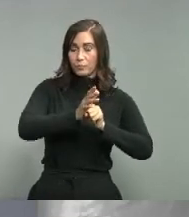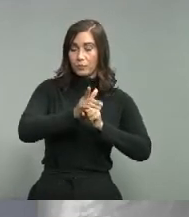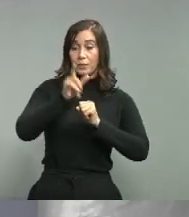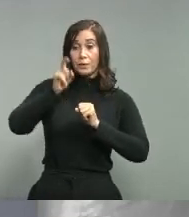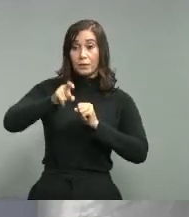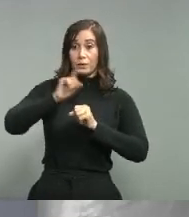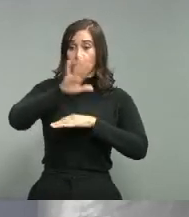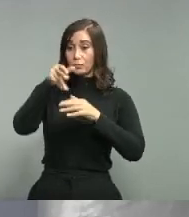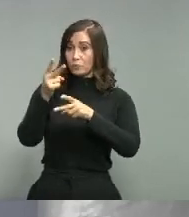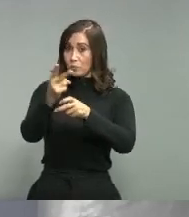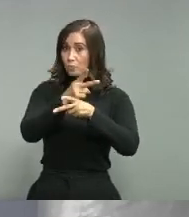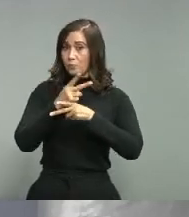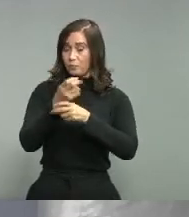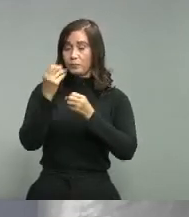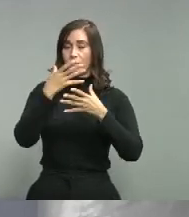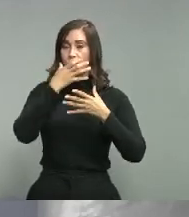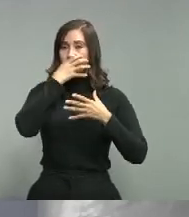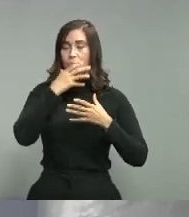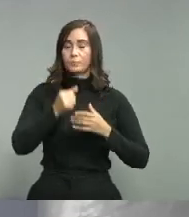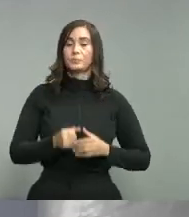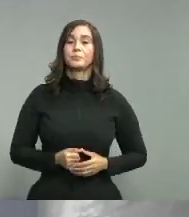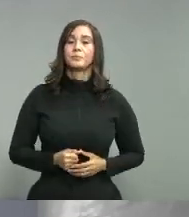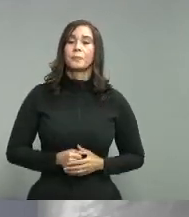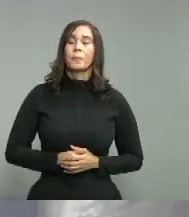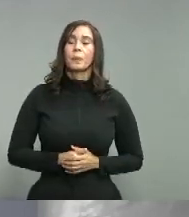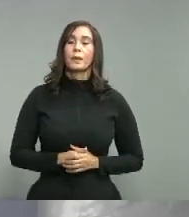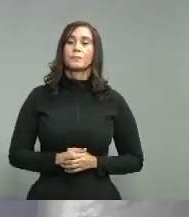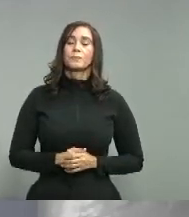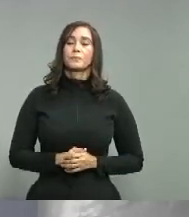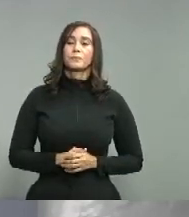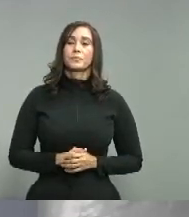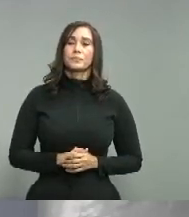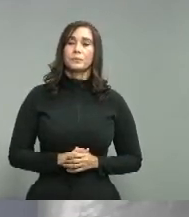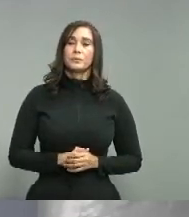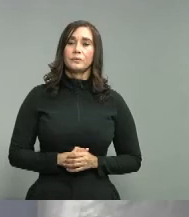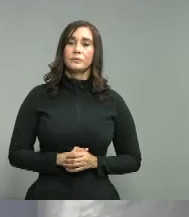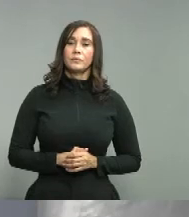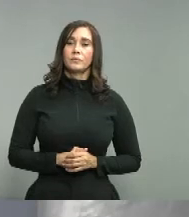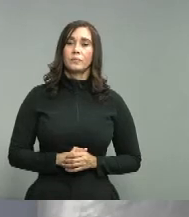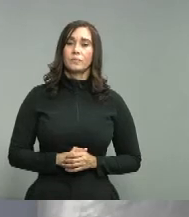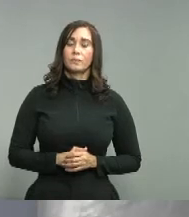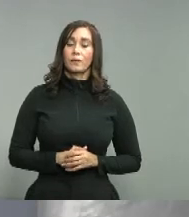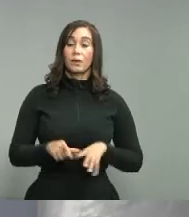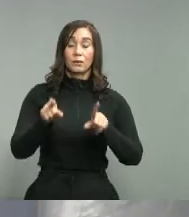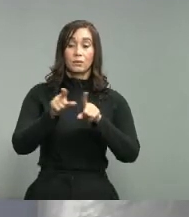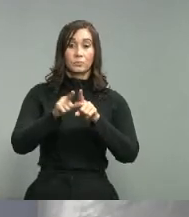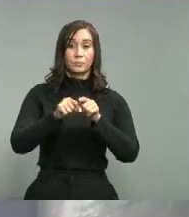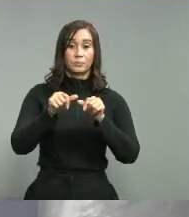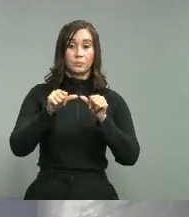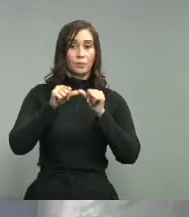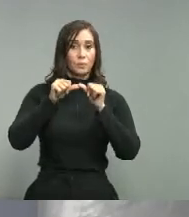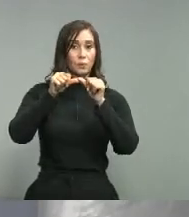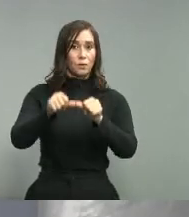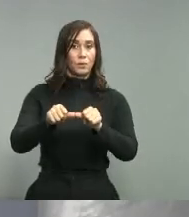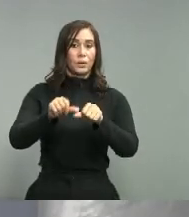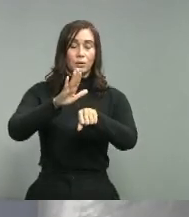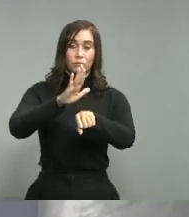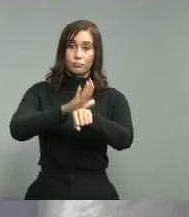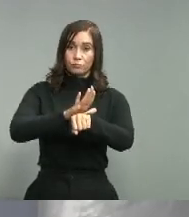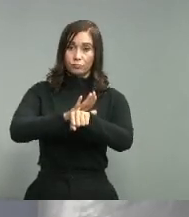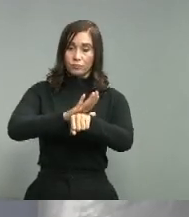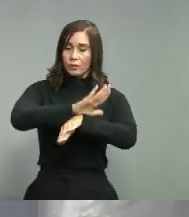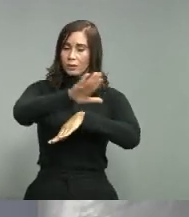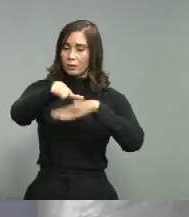COVID-19 igualmente mantenemos el llamado a toda la población para